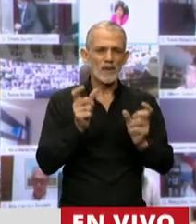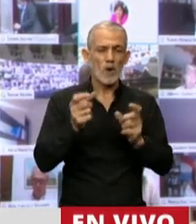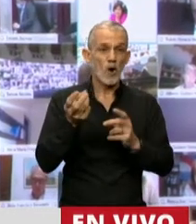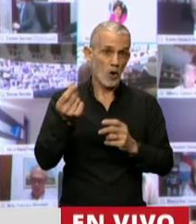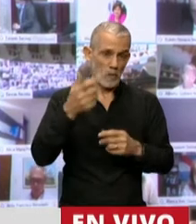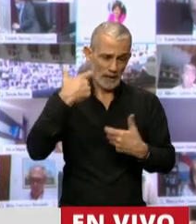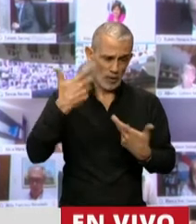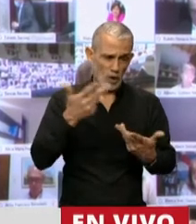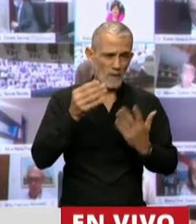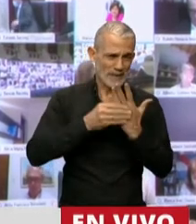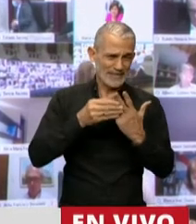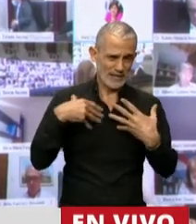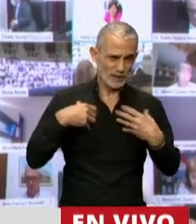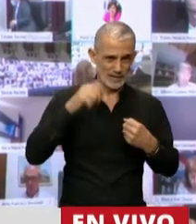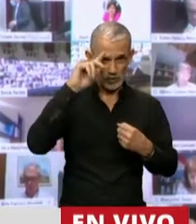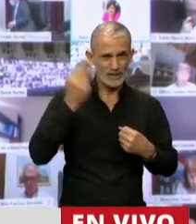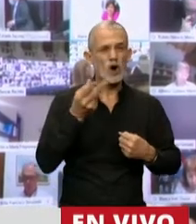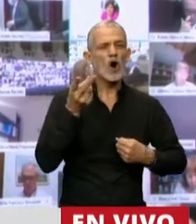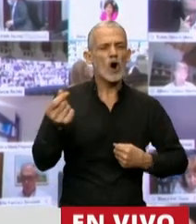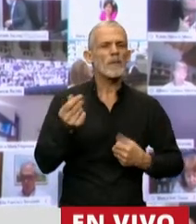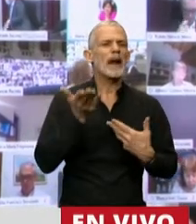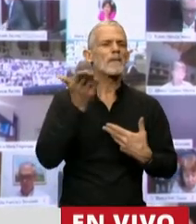el comprador, el Ministerio de Salud de la Nación,